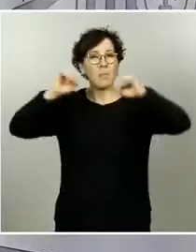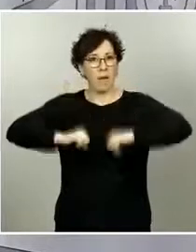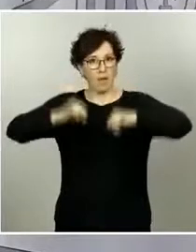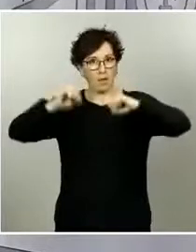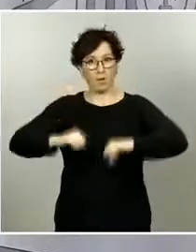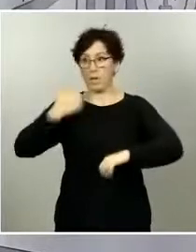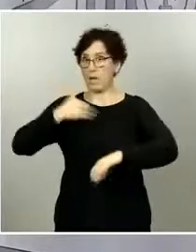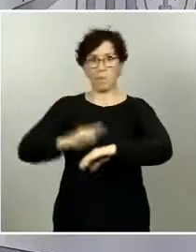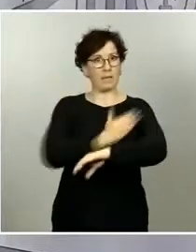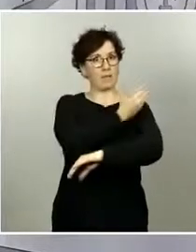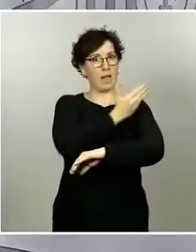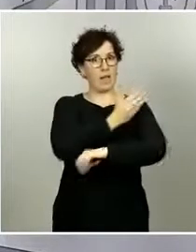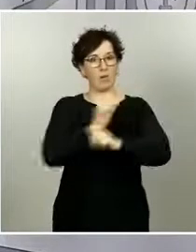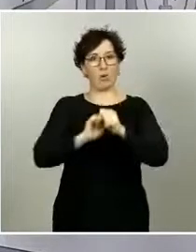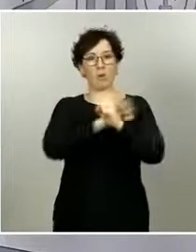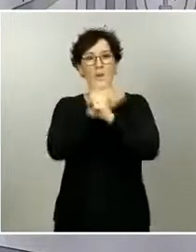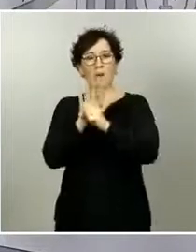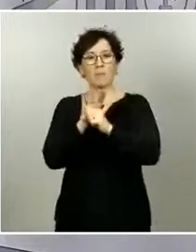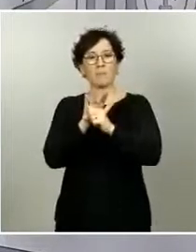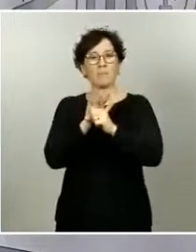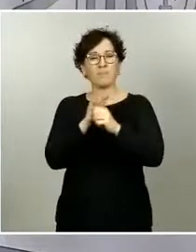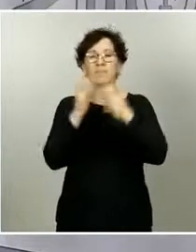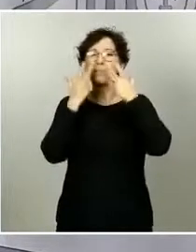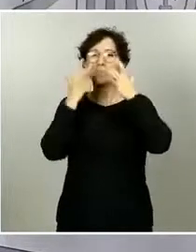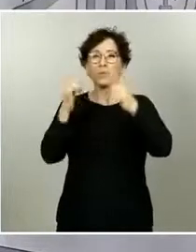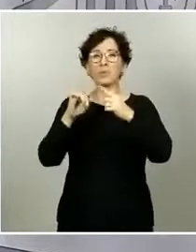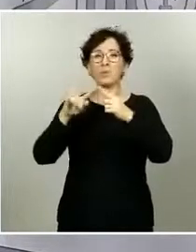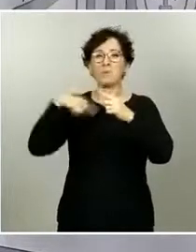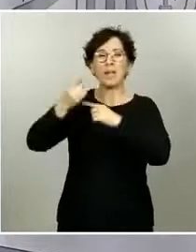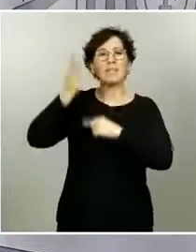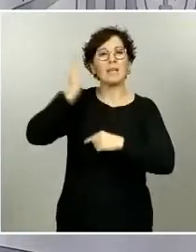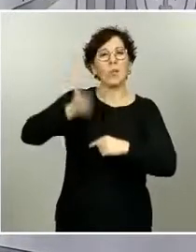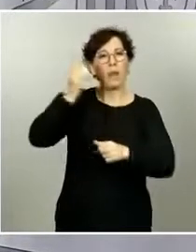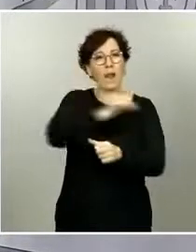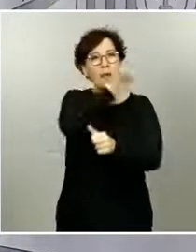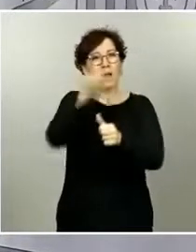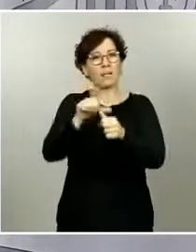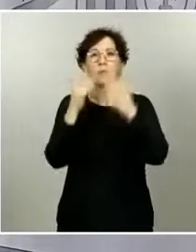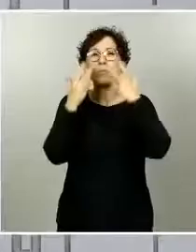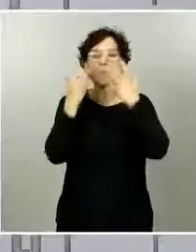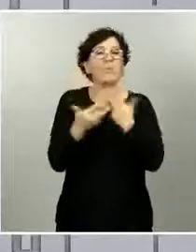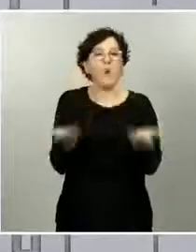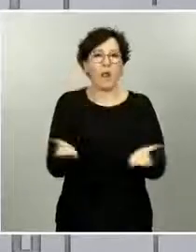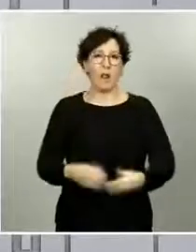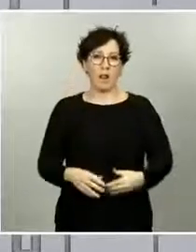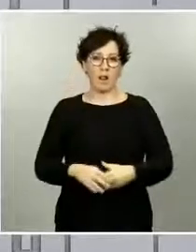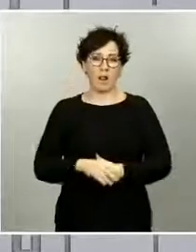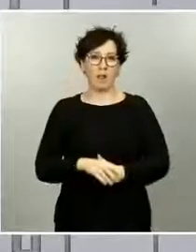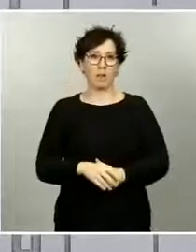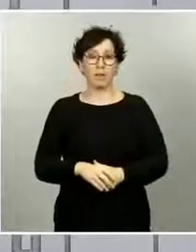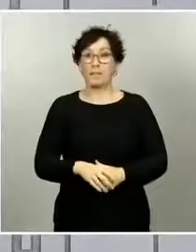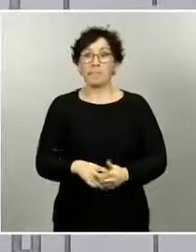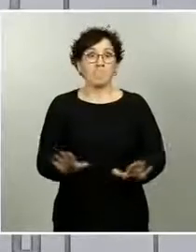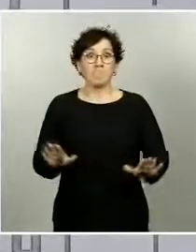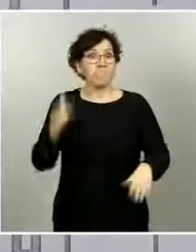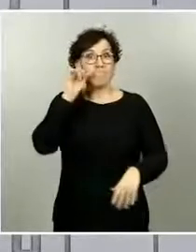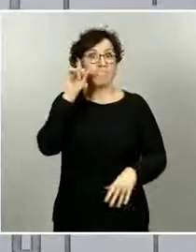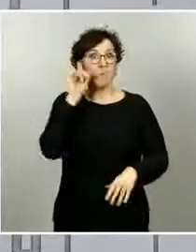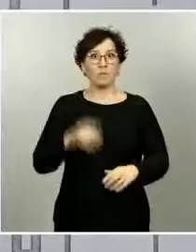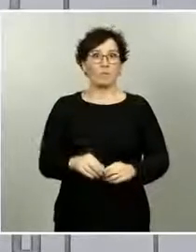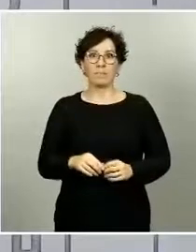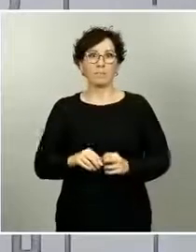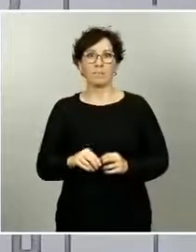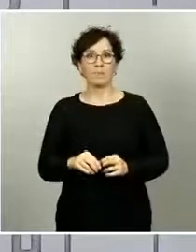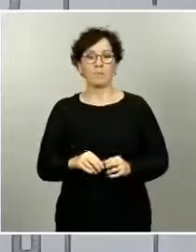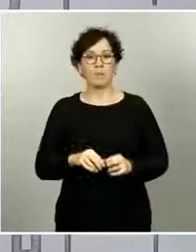65ymas.com le pregunta en los casos de personas mayores que han superado el coronavirus, ¿cuáles son las secuelas más comunes que se han detectado